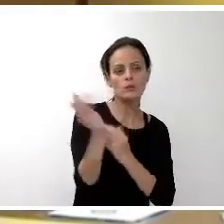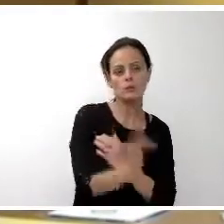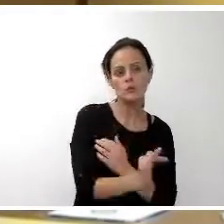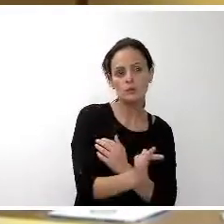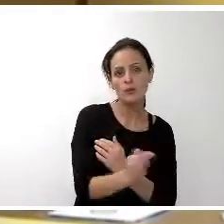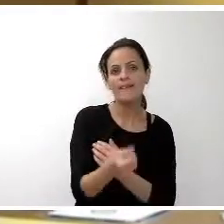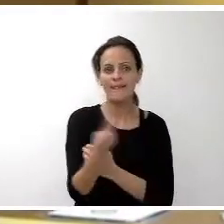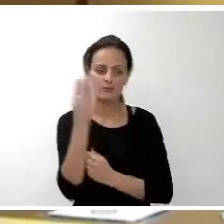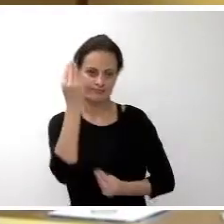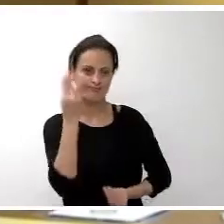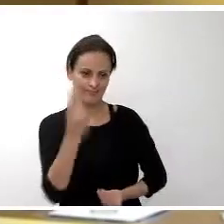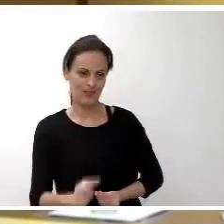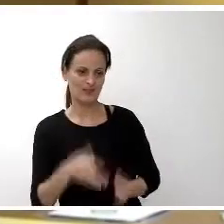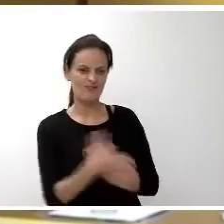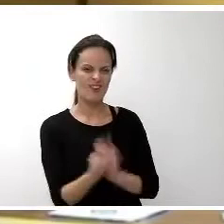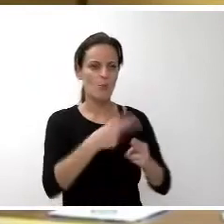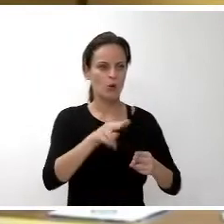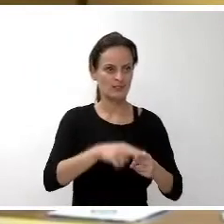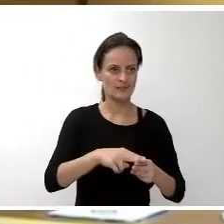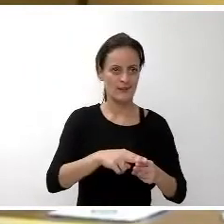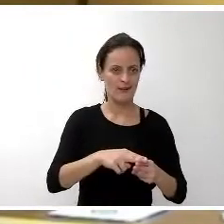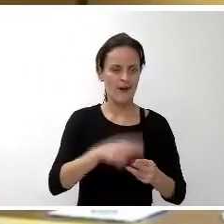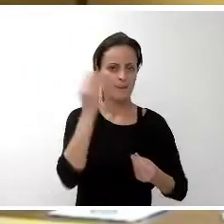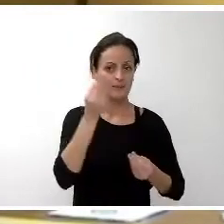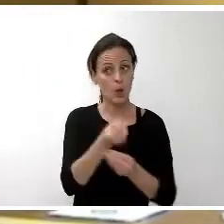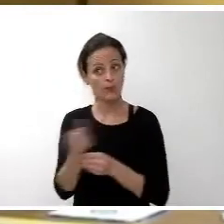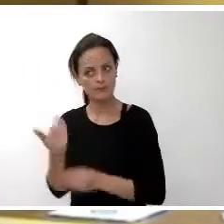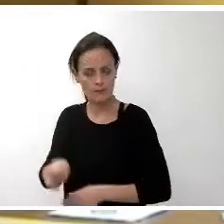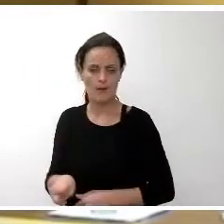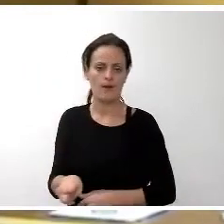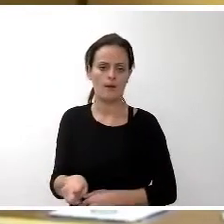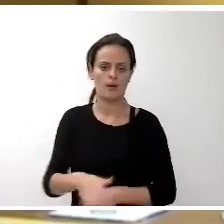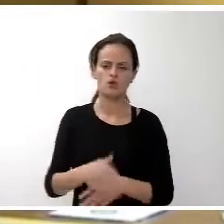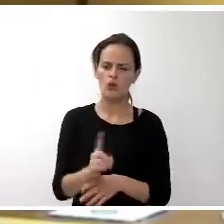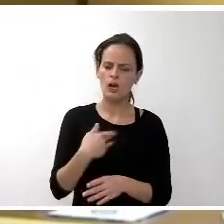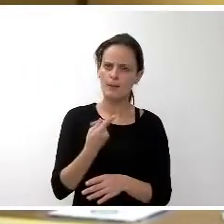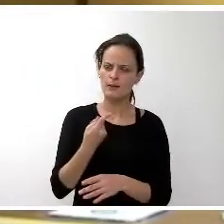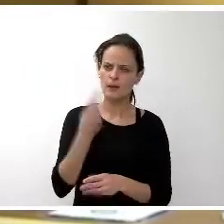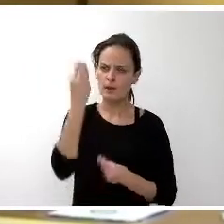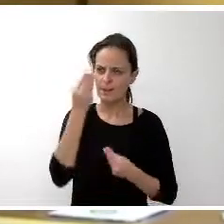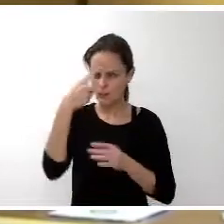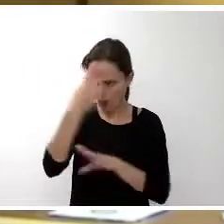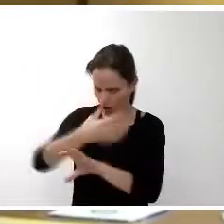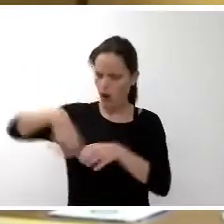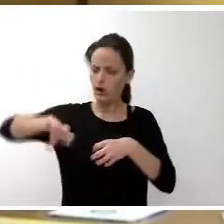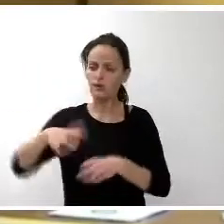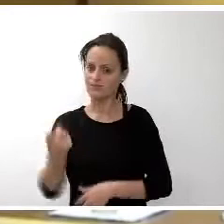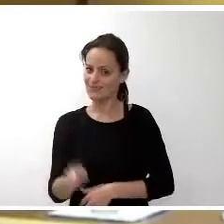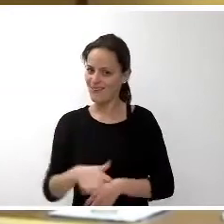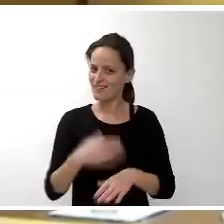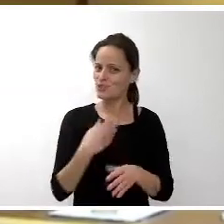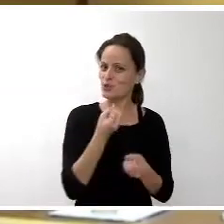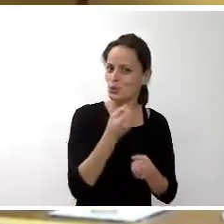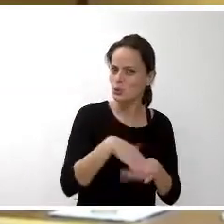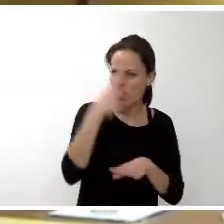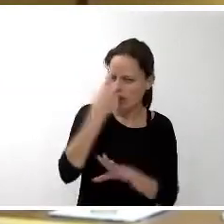Y eso es la política. Pensar en los demás. Pero no solo pensar en ellos, sino ponerse en su lugar. Y tu discurso se pone